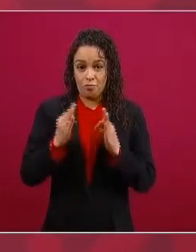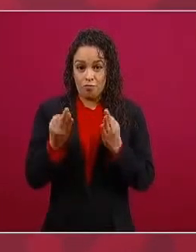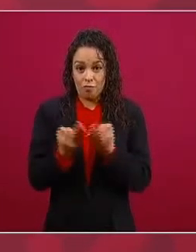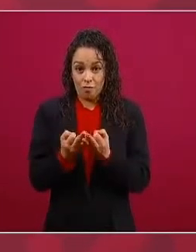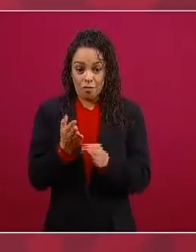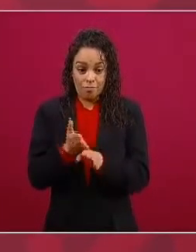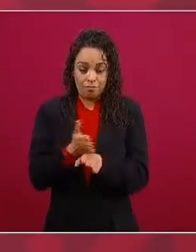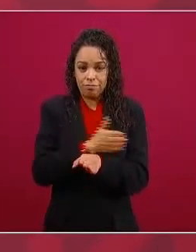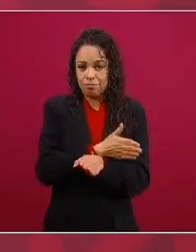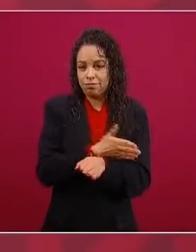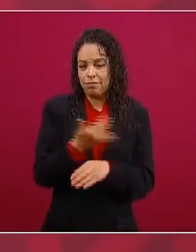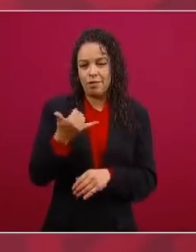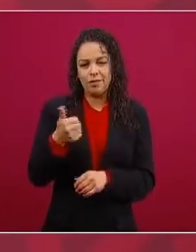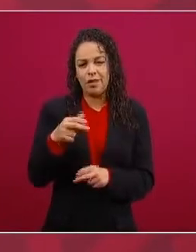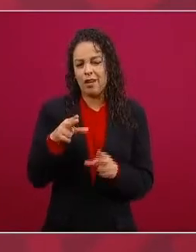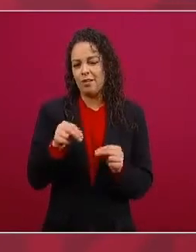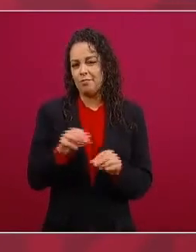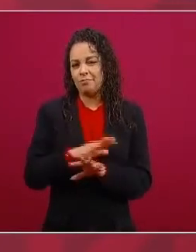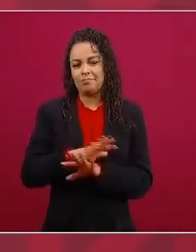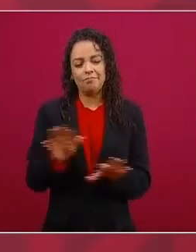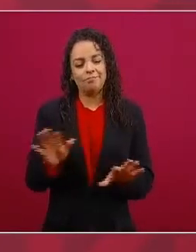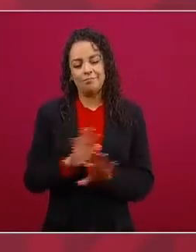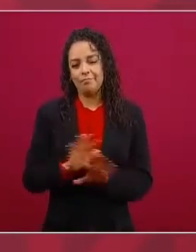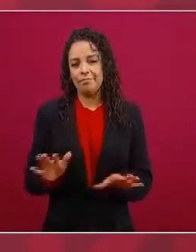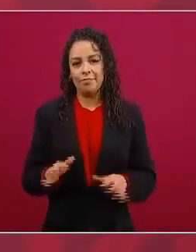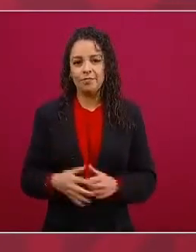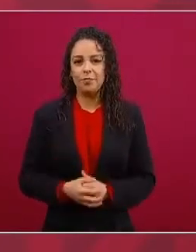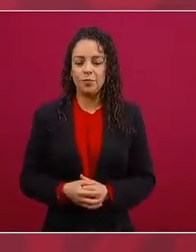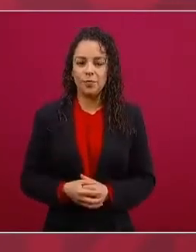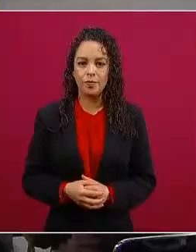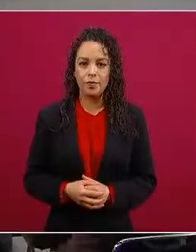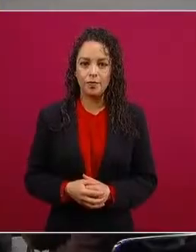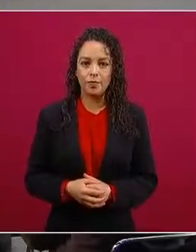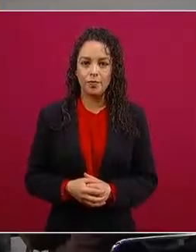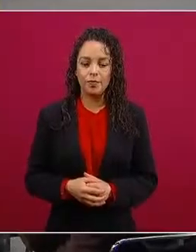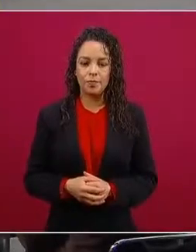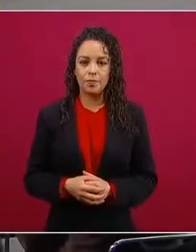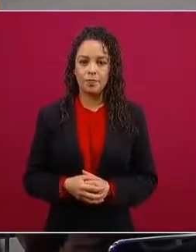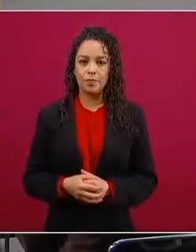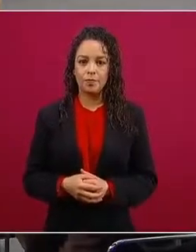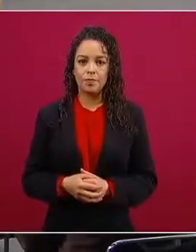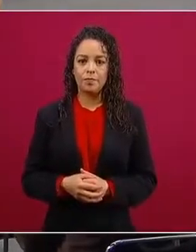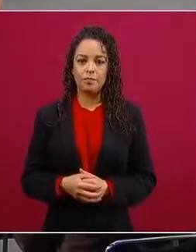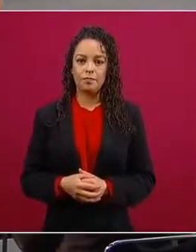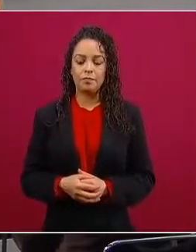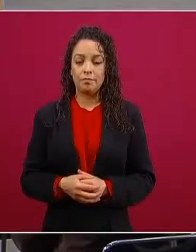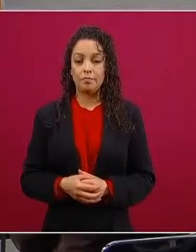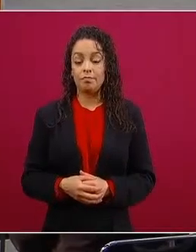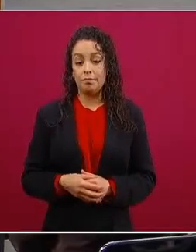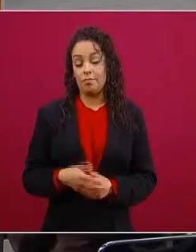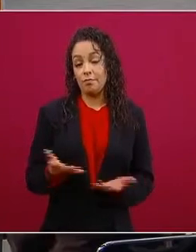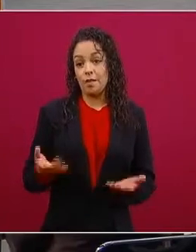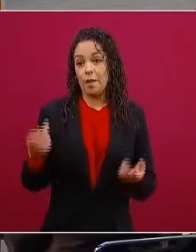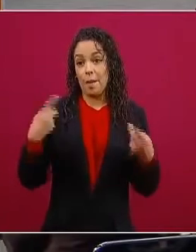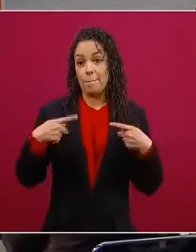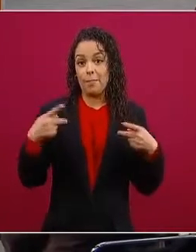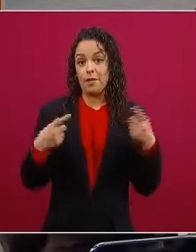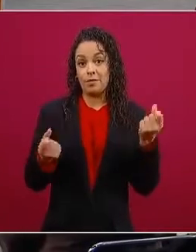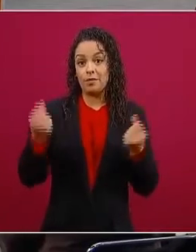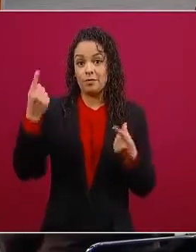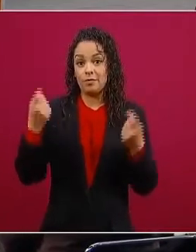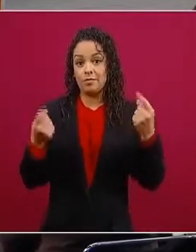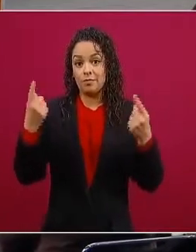y esto pues ha producido alguna inconformidad y